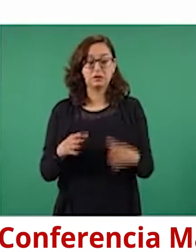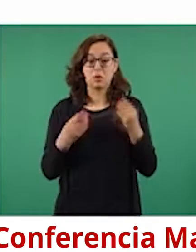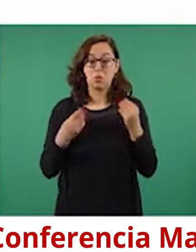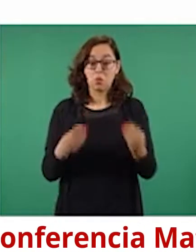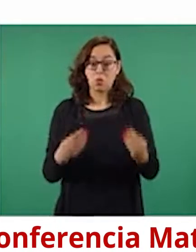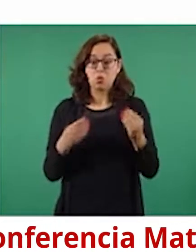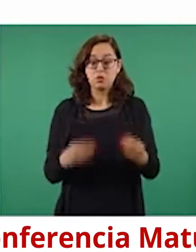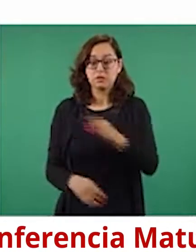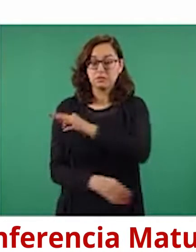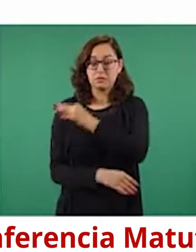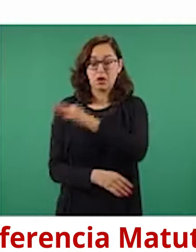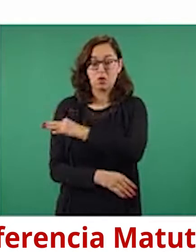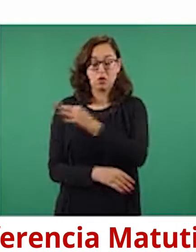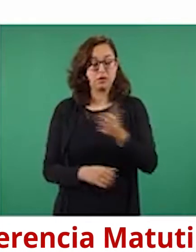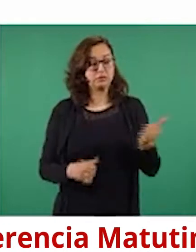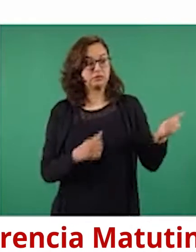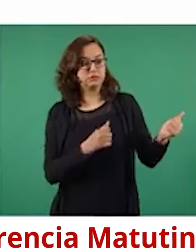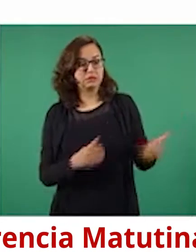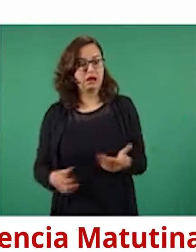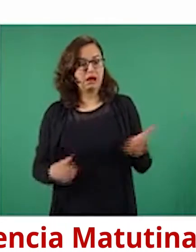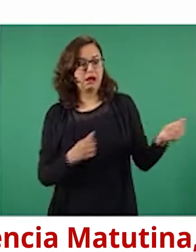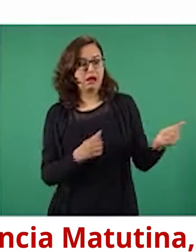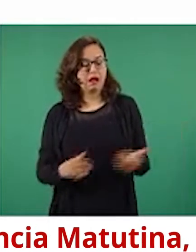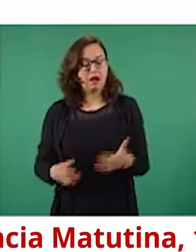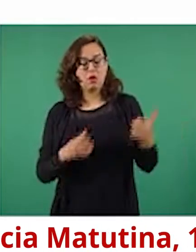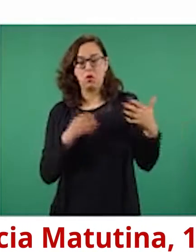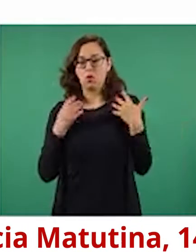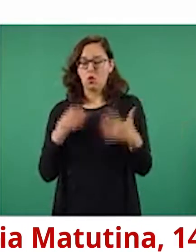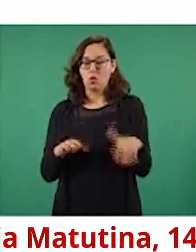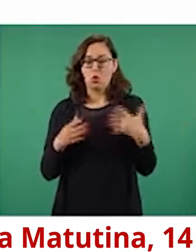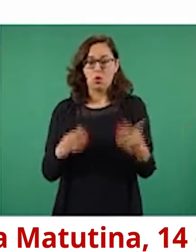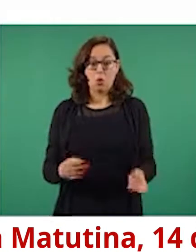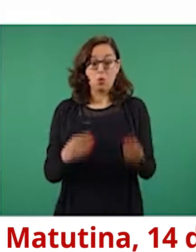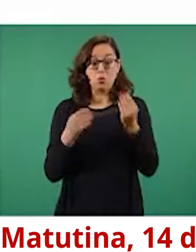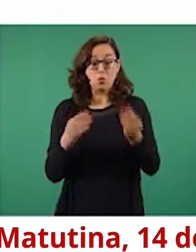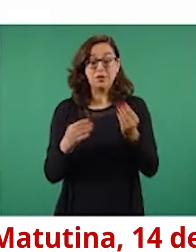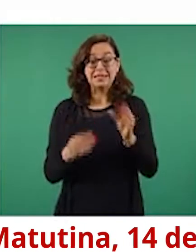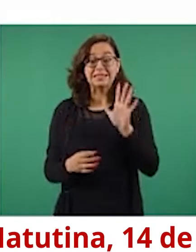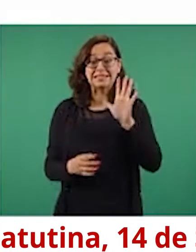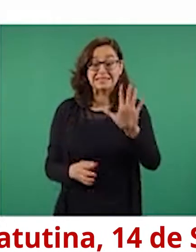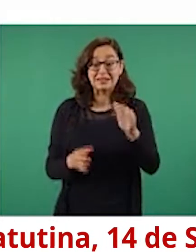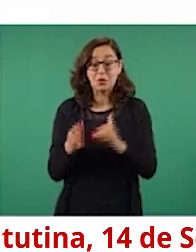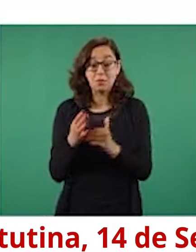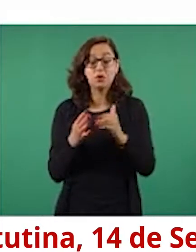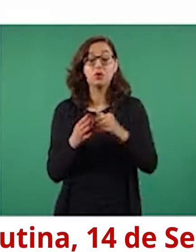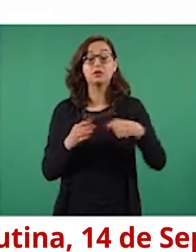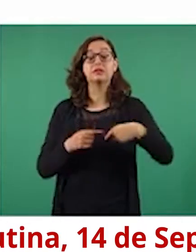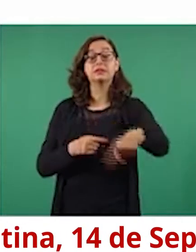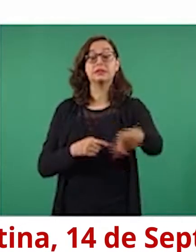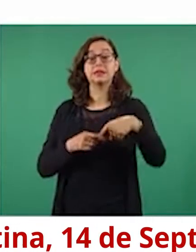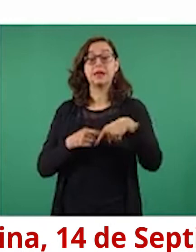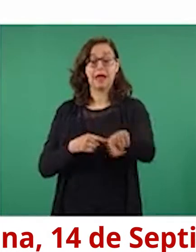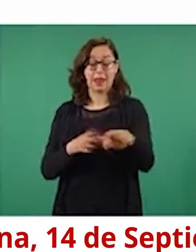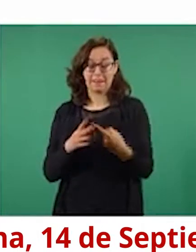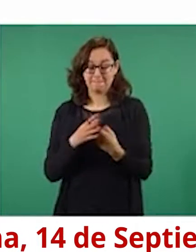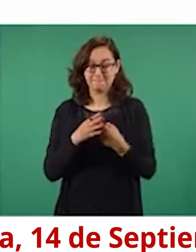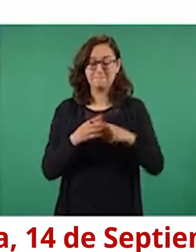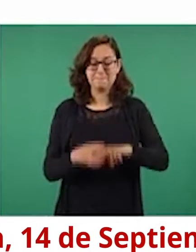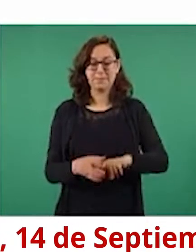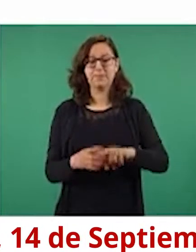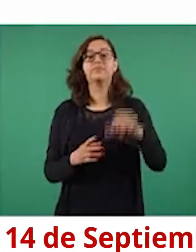donde tenemos más de 5.6 millones de dosis de vacunas ya listas en los puestos de vacunación. Ayer arrancamos con